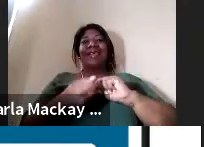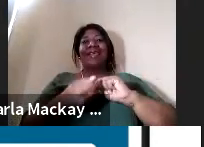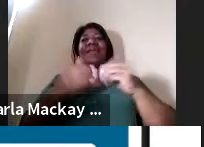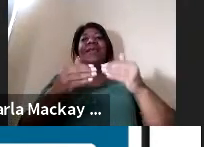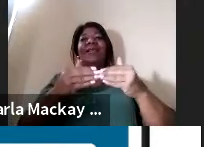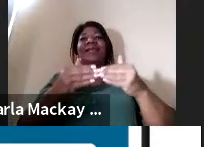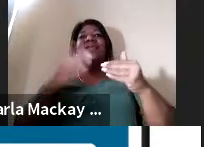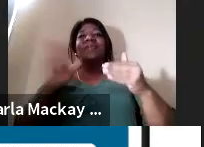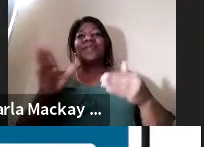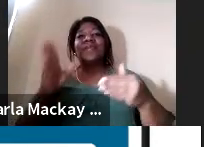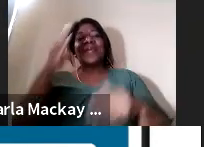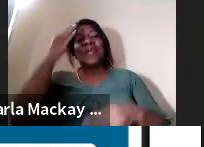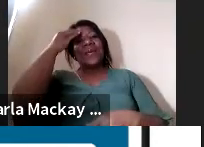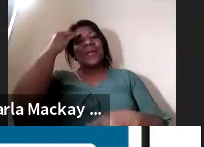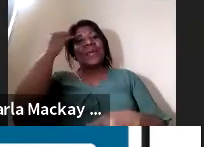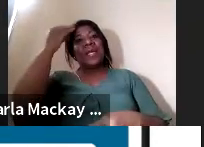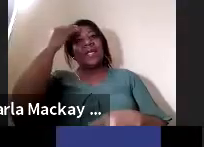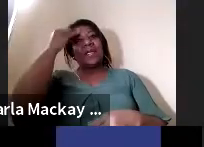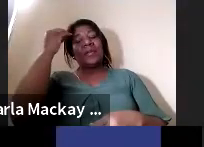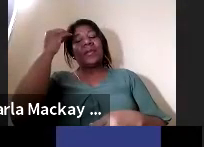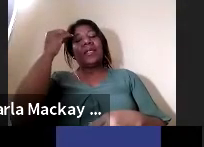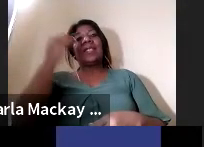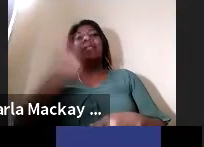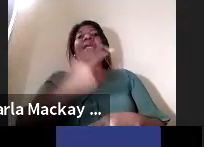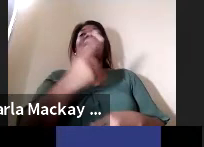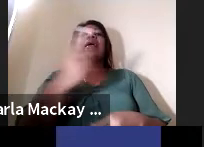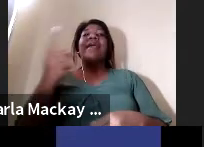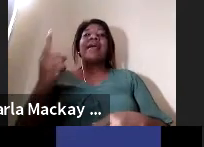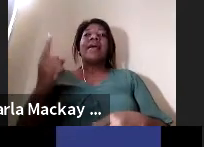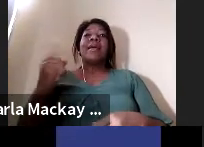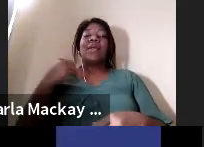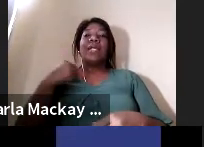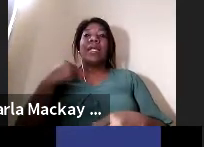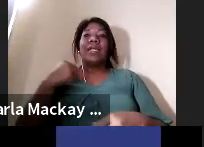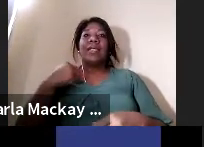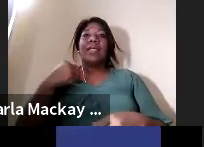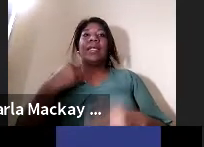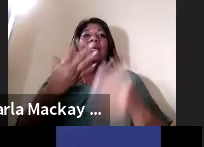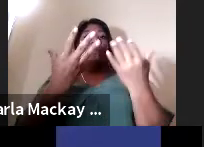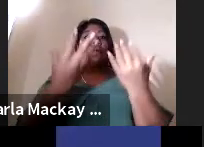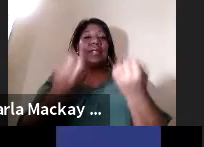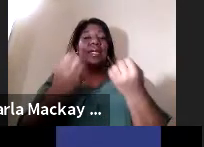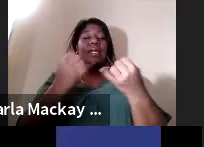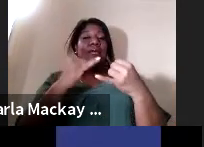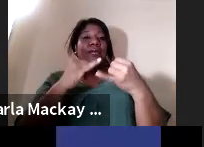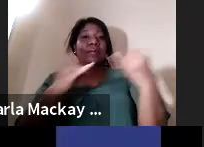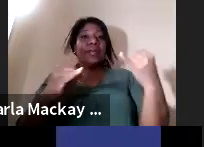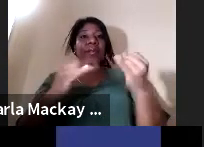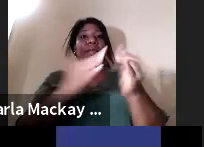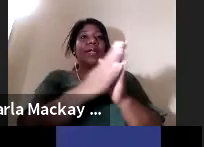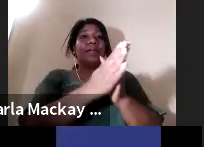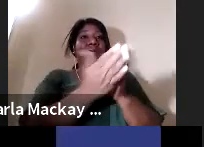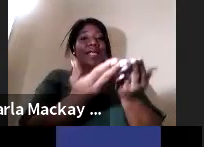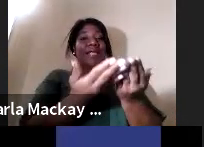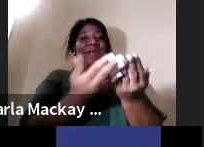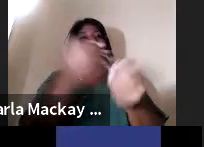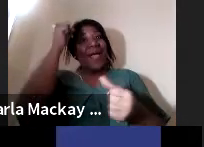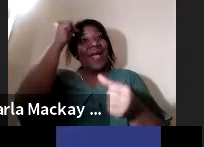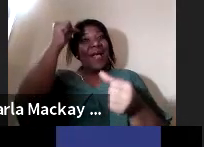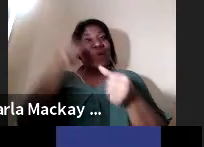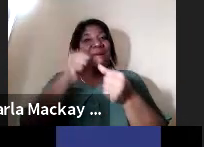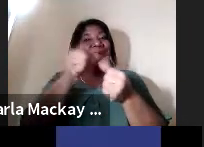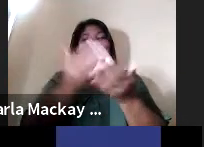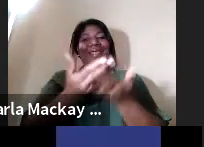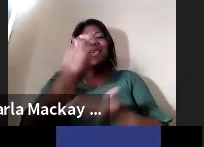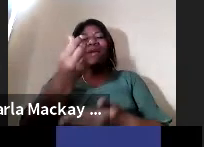una experiencia que nos ayuda a continuar porque cada uno encuentra entonces su verdad finalmente quiero cerrar compartiendo de que el libro se encuentra en Amazon quien del Amazon